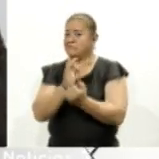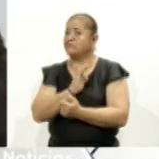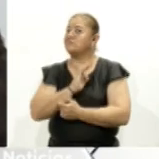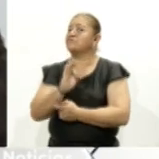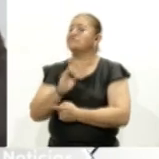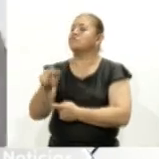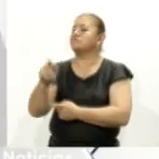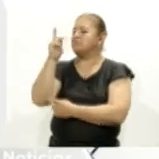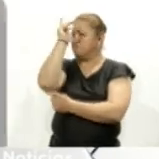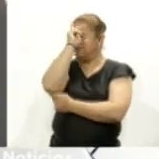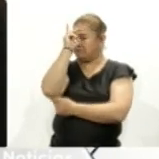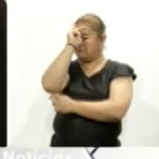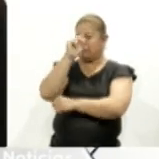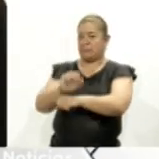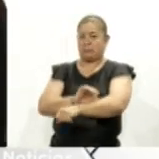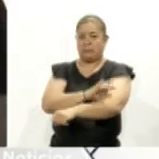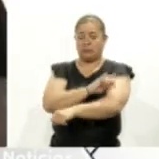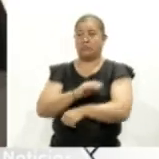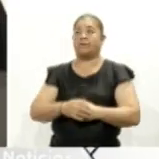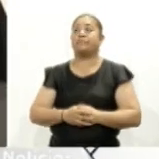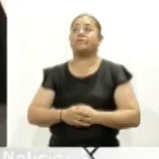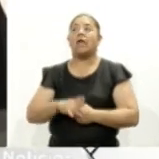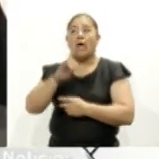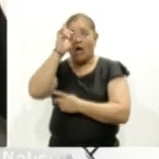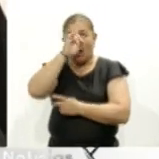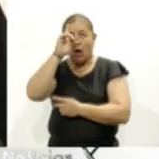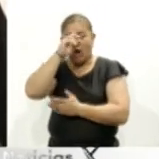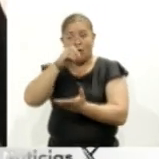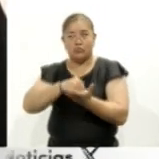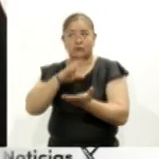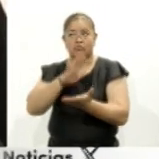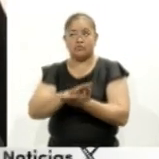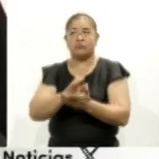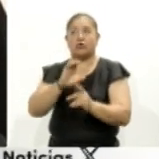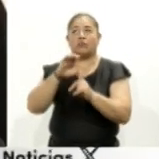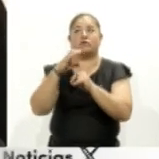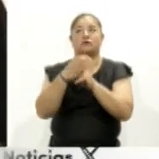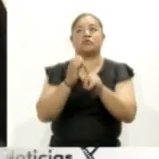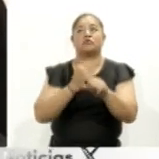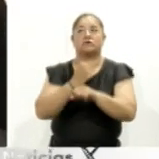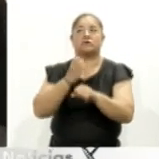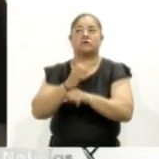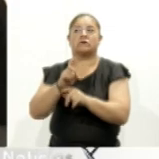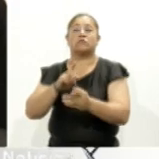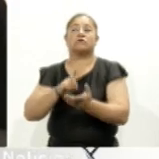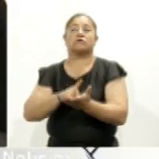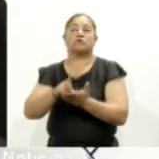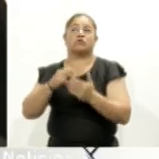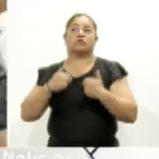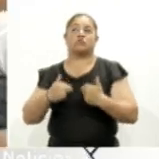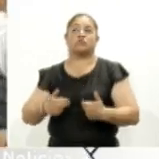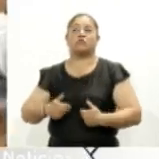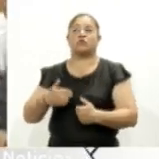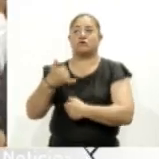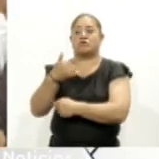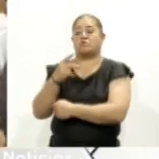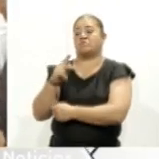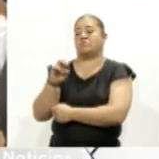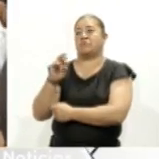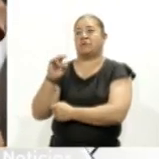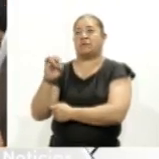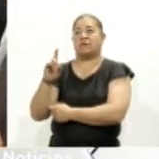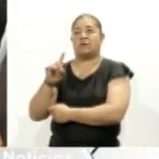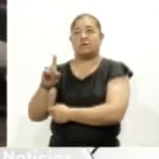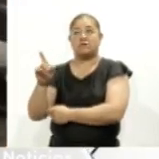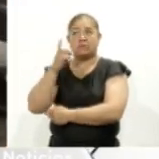psicoemocional. Al respecto, la consejera consultiva de la Comisión Estatal de Derechos Humanos, Giovanni Pérez López, destacó que se trata de un